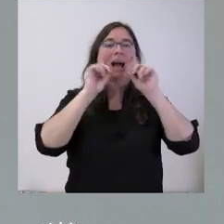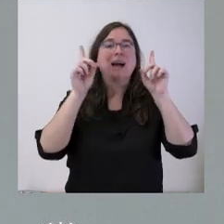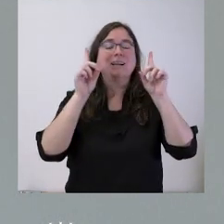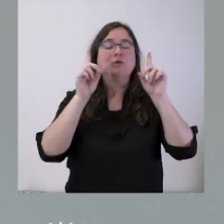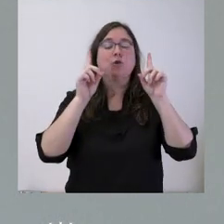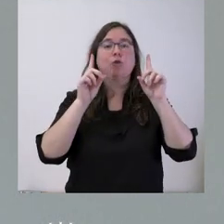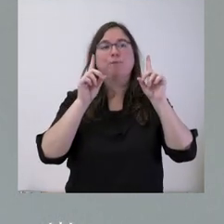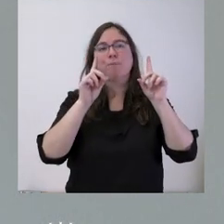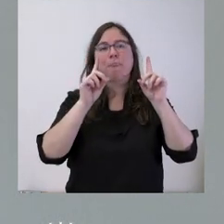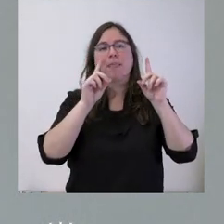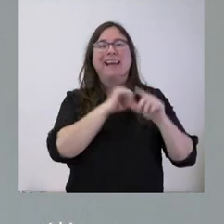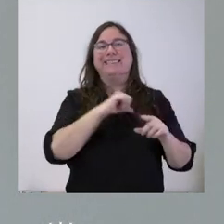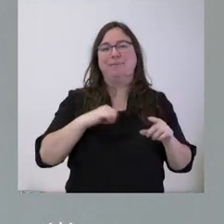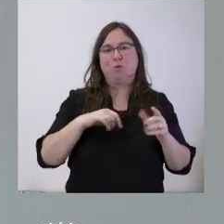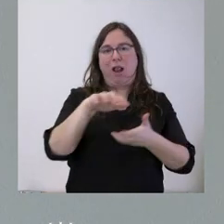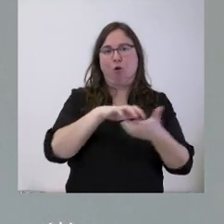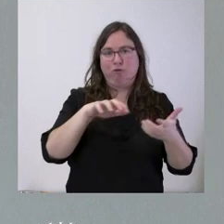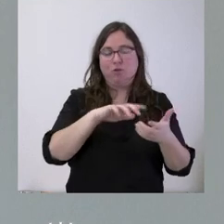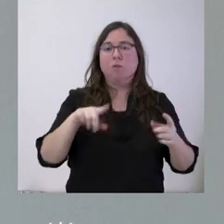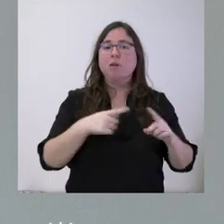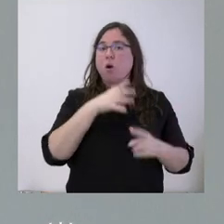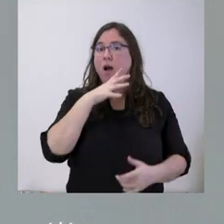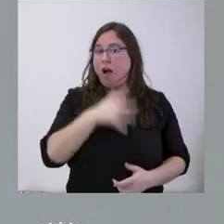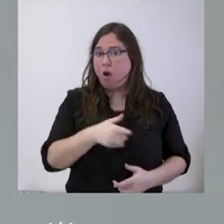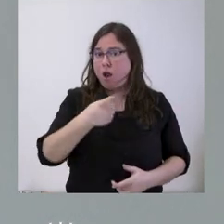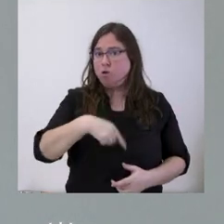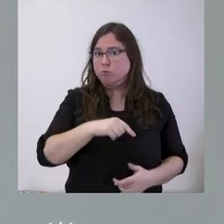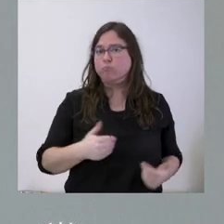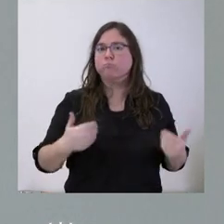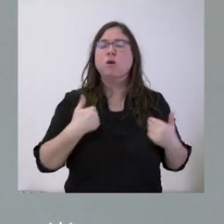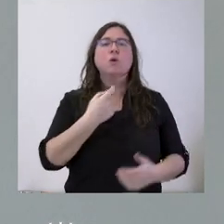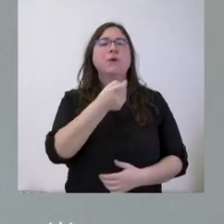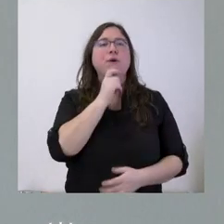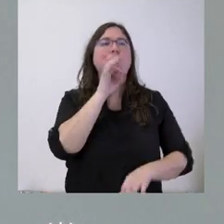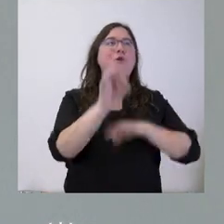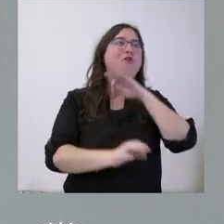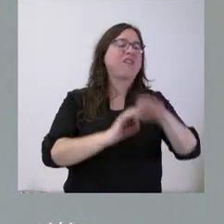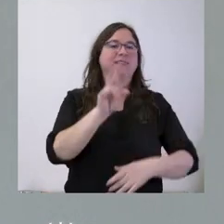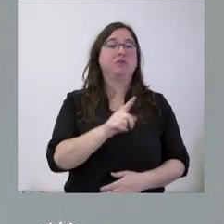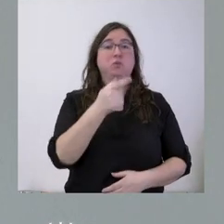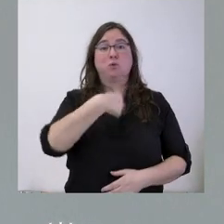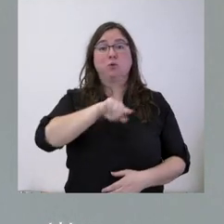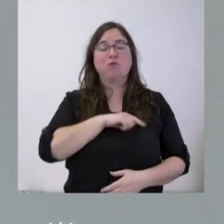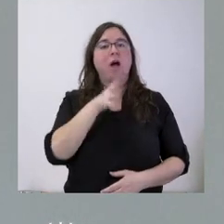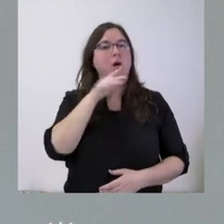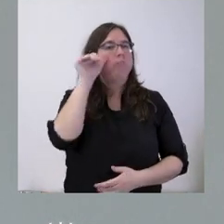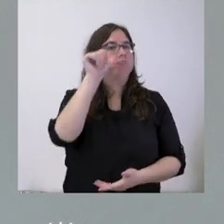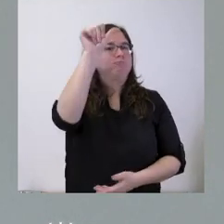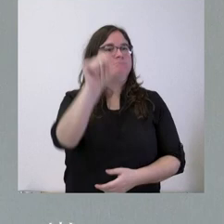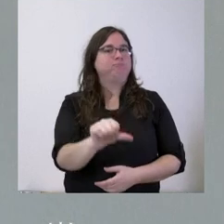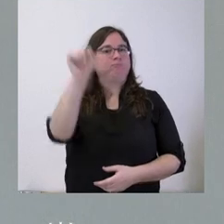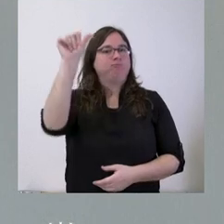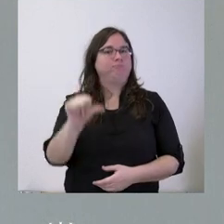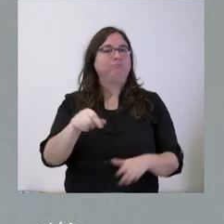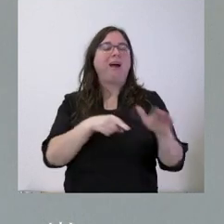conflictos individuales. Pero no estamos ahora en la labor de cómo organizar esto, sino básicamente escuchar a los agentes